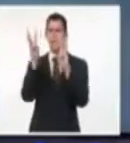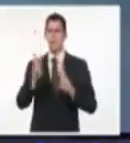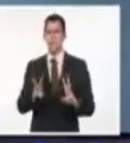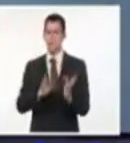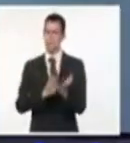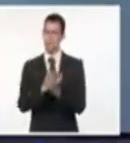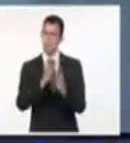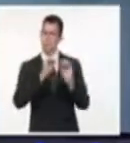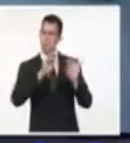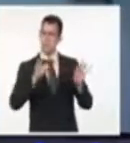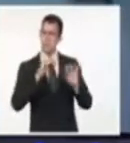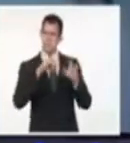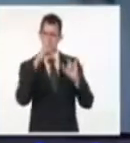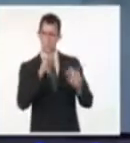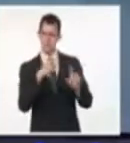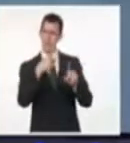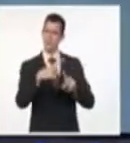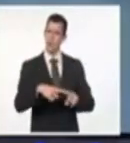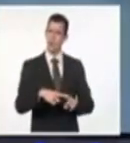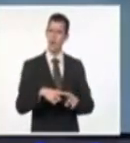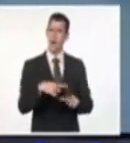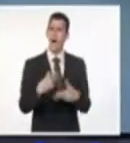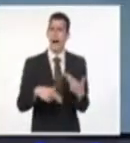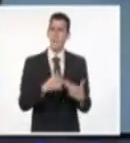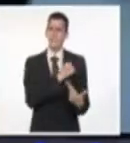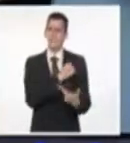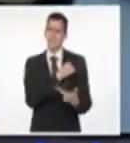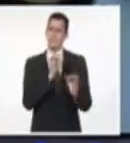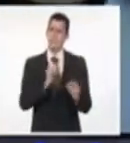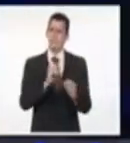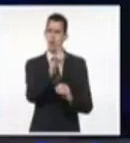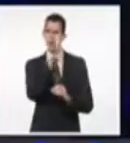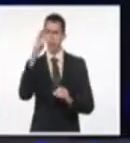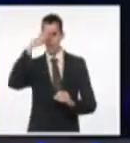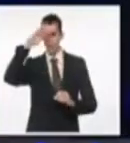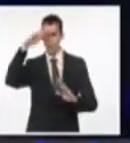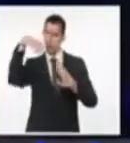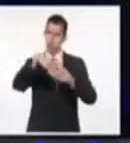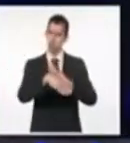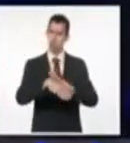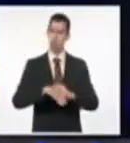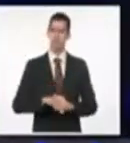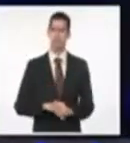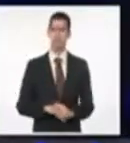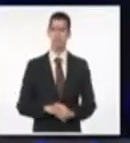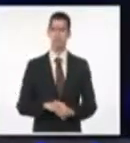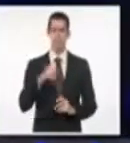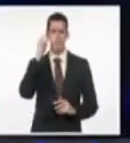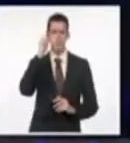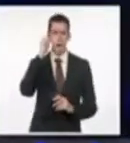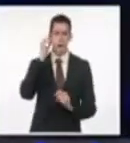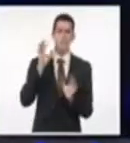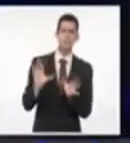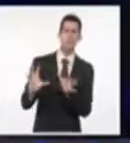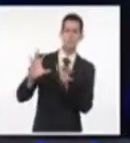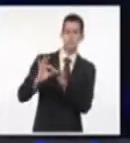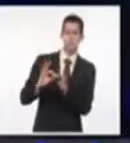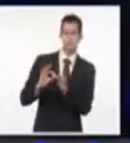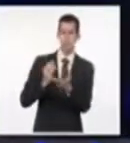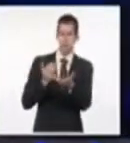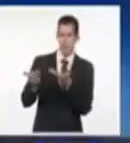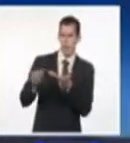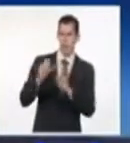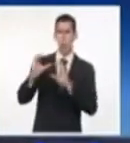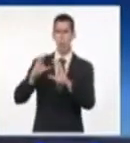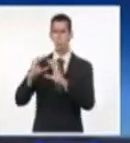estrechos vínculos con los contrarrevolucionarios más repudiados, con los amos de la verdad. En su persistente afán